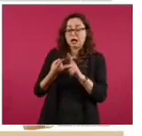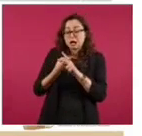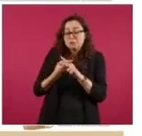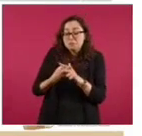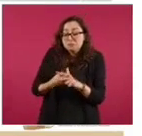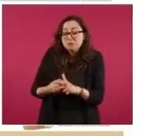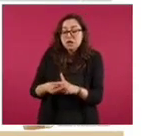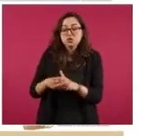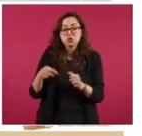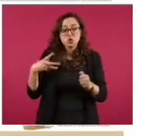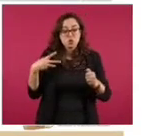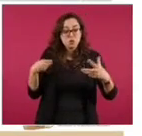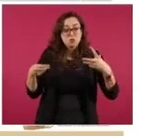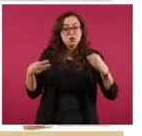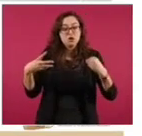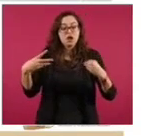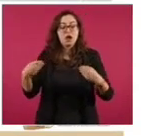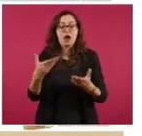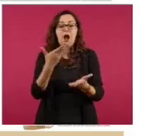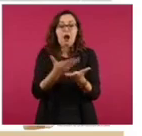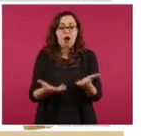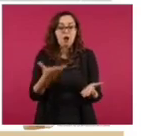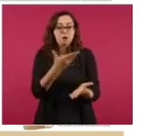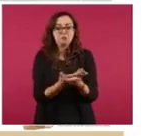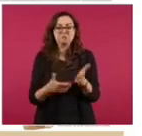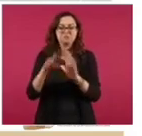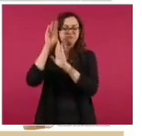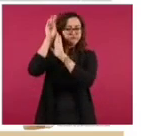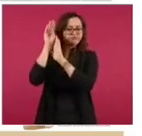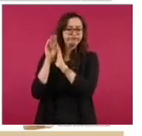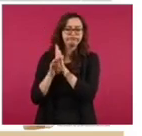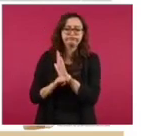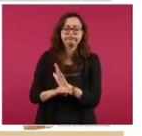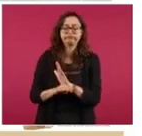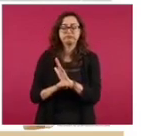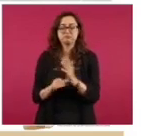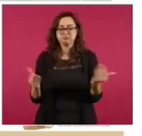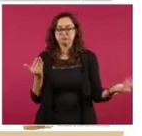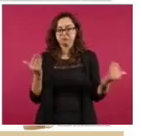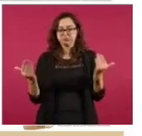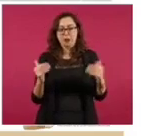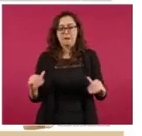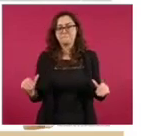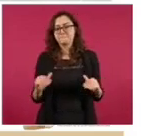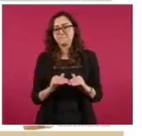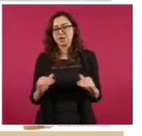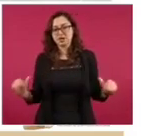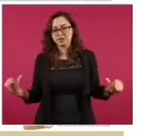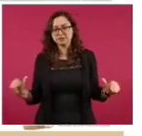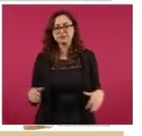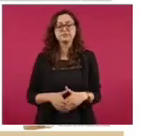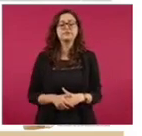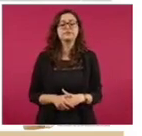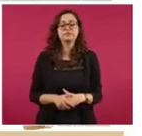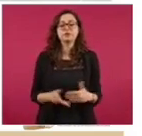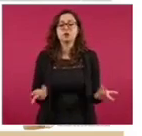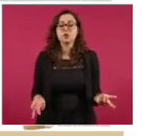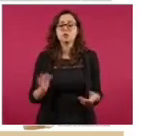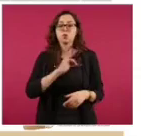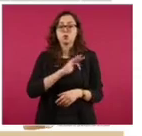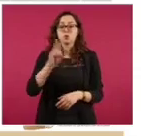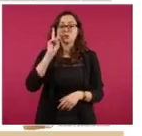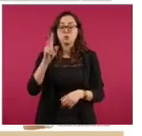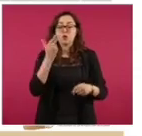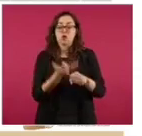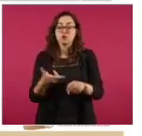que hemos tenido hasta el momento después de su inicio. Y en la ocupación hospitalaria tenemos ya solamente dos